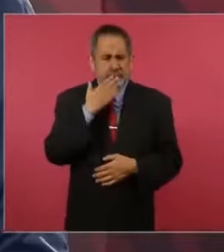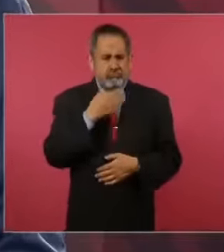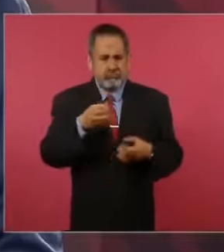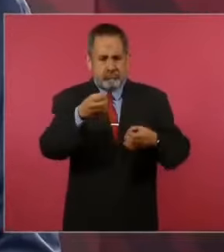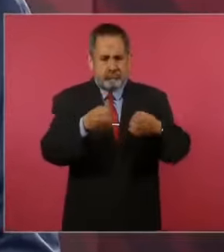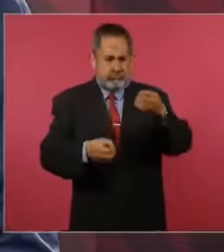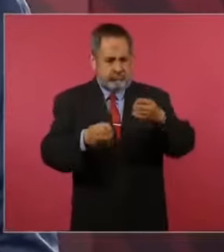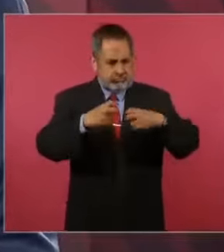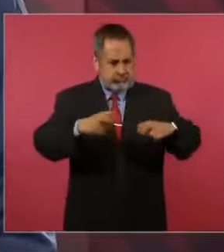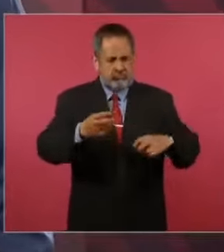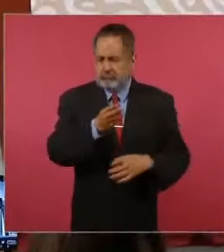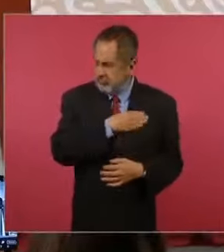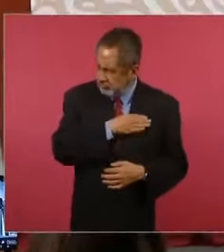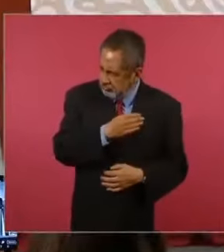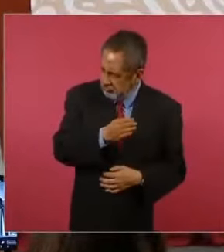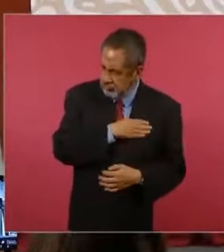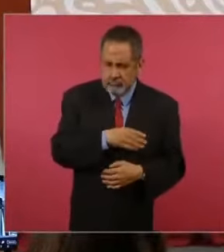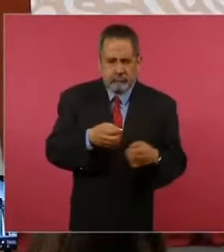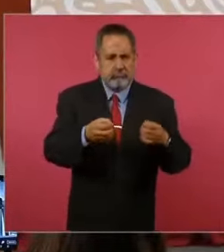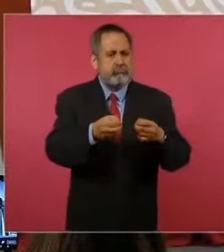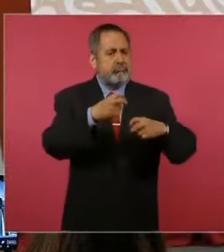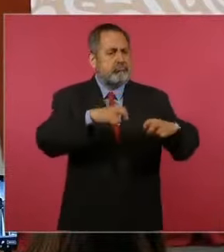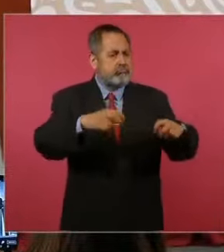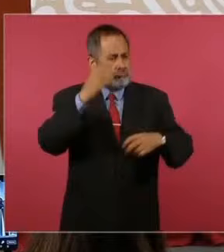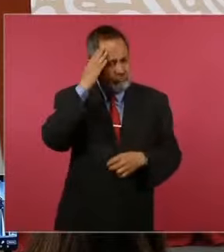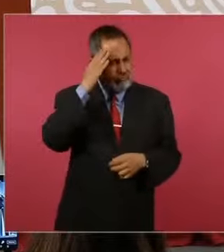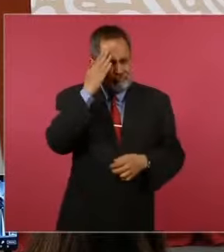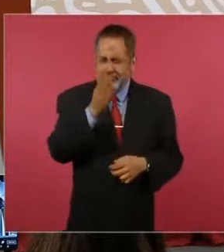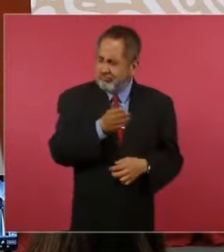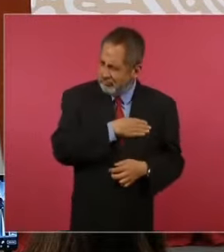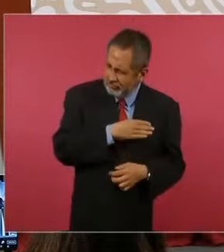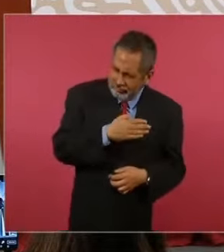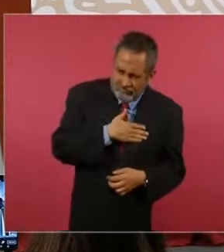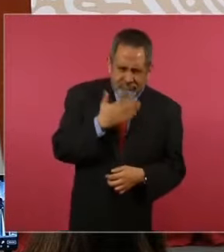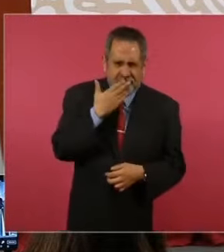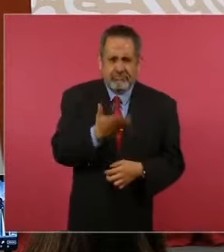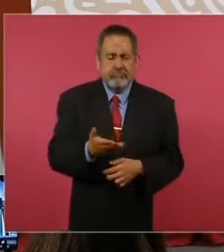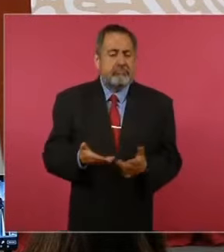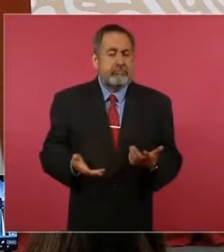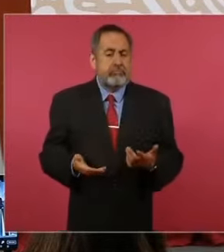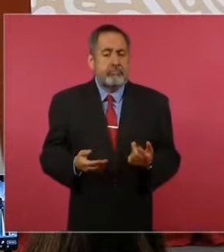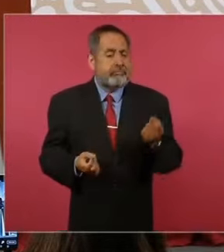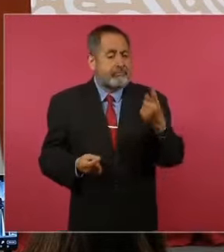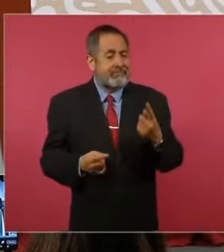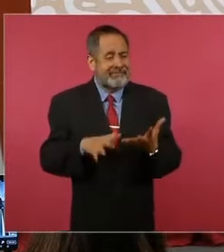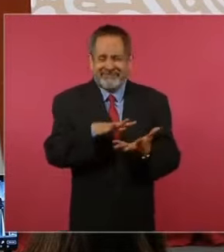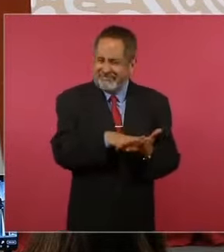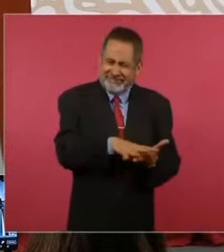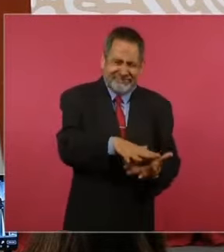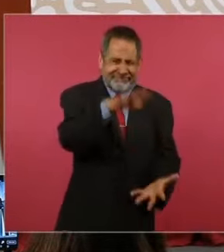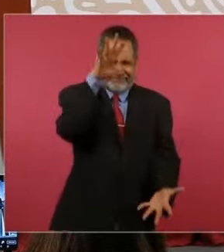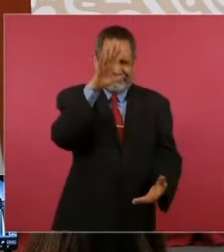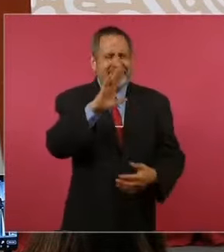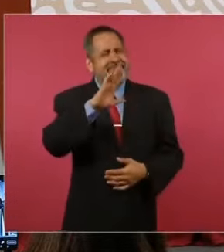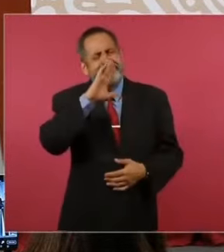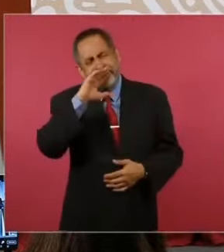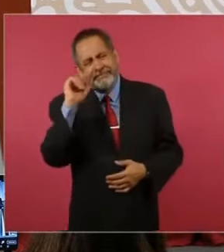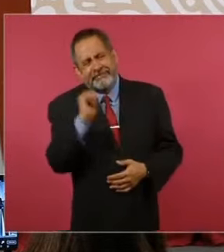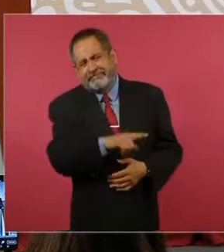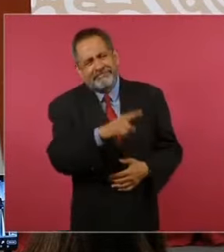ministros, magistrados, pero en general está mal el Poder Judicial.